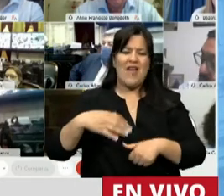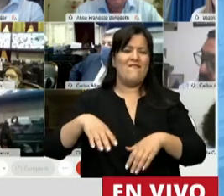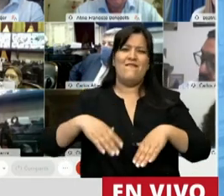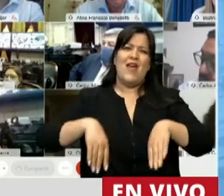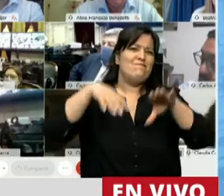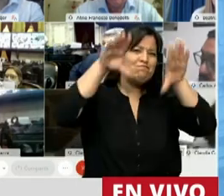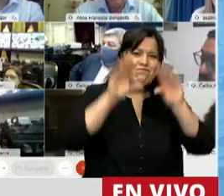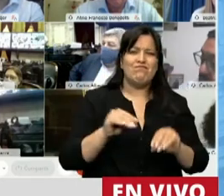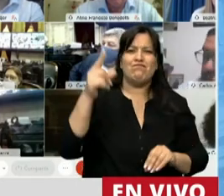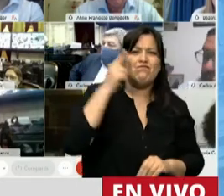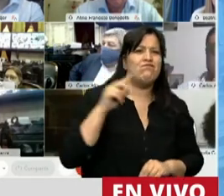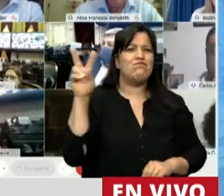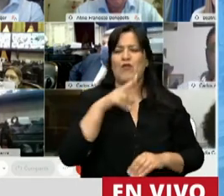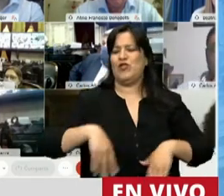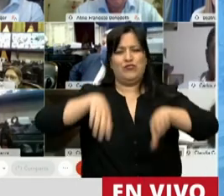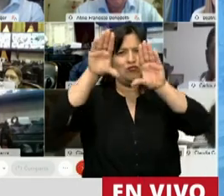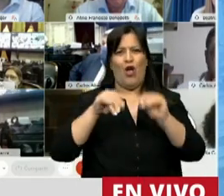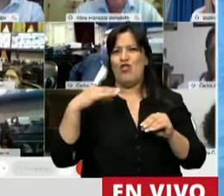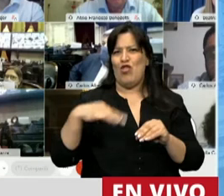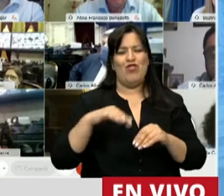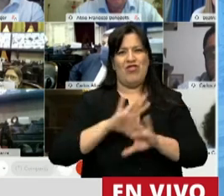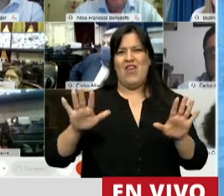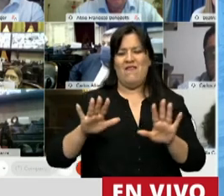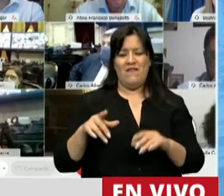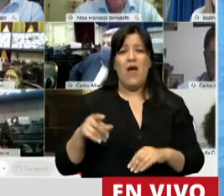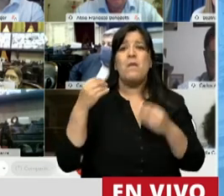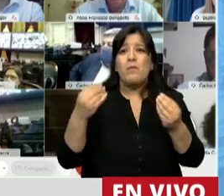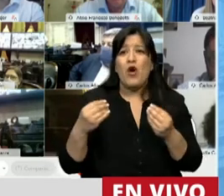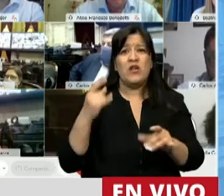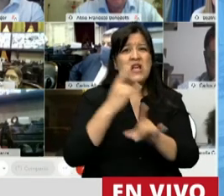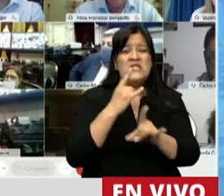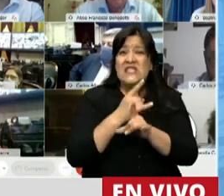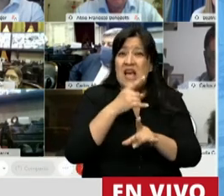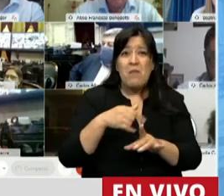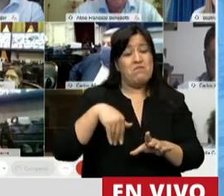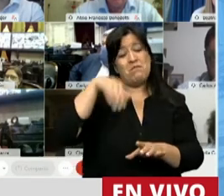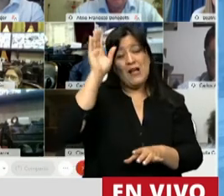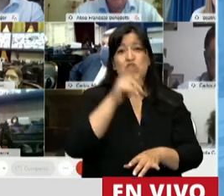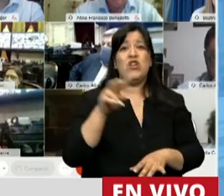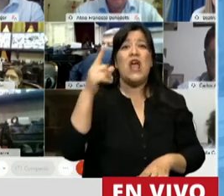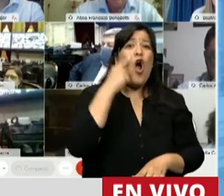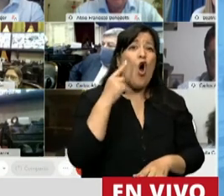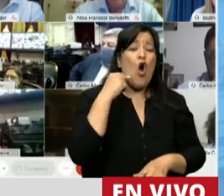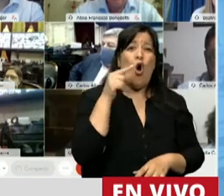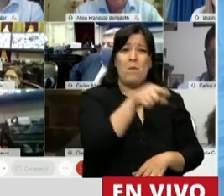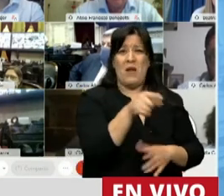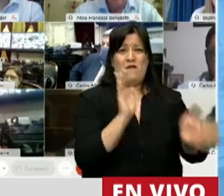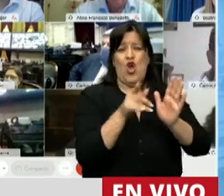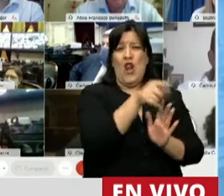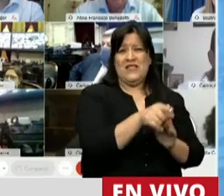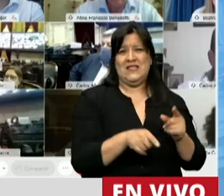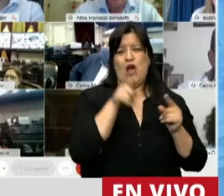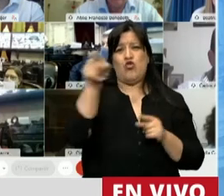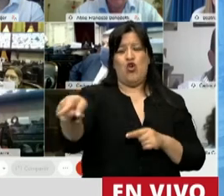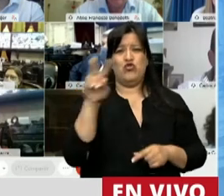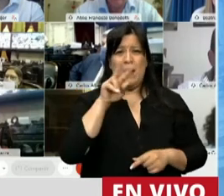y todos, porque casi siempre son los hombres los violentos y porque no da para más, porque